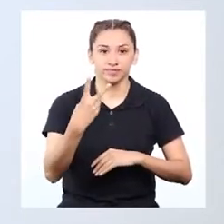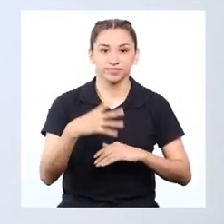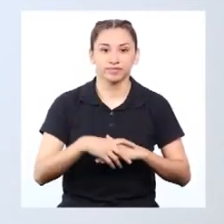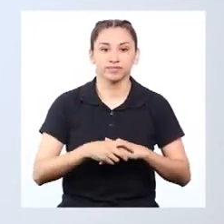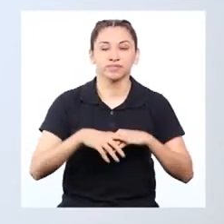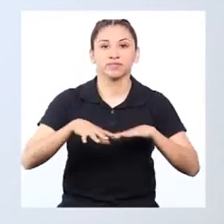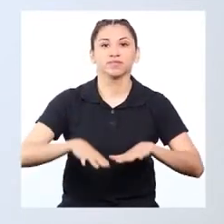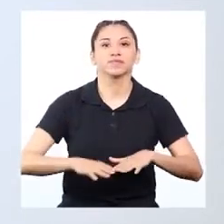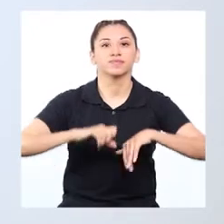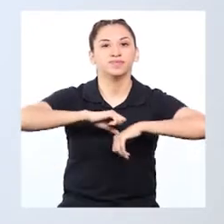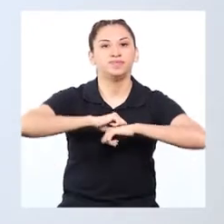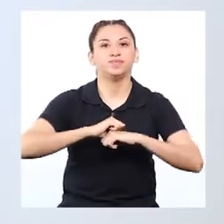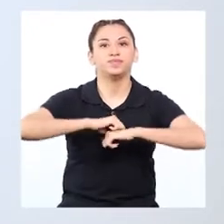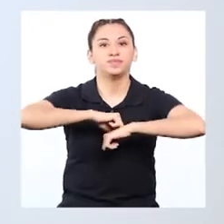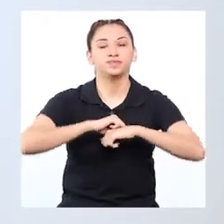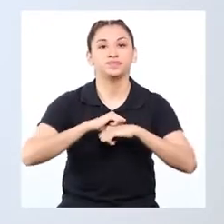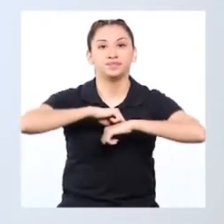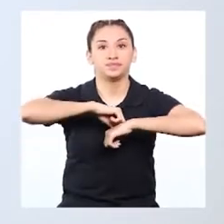segundo.